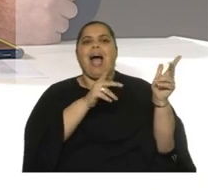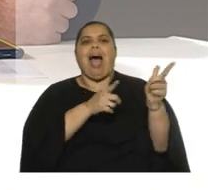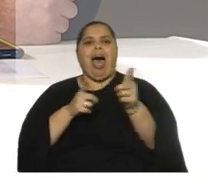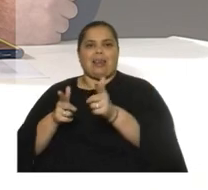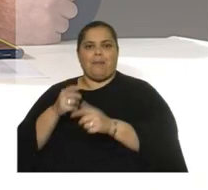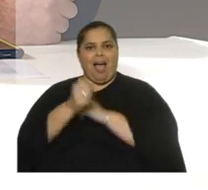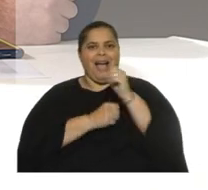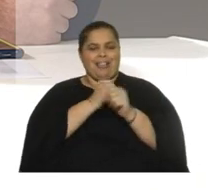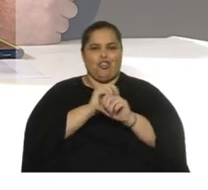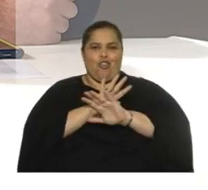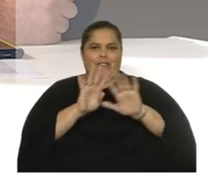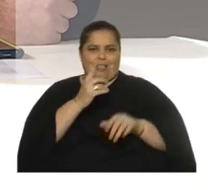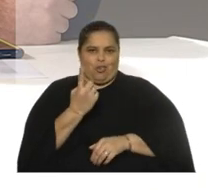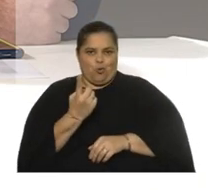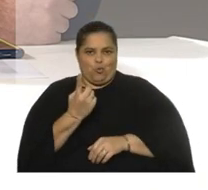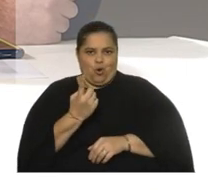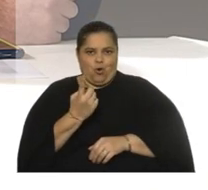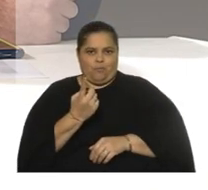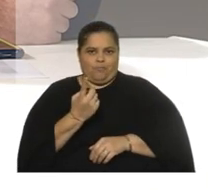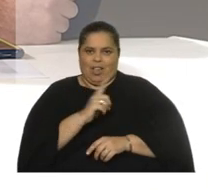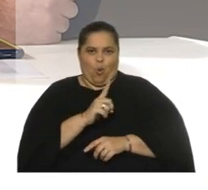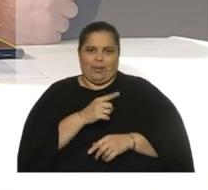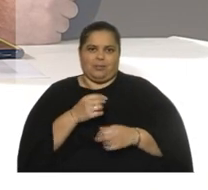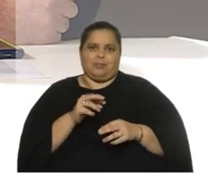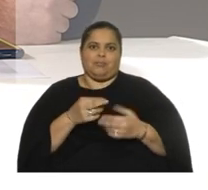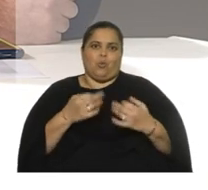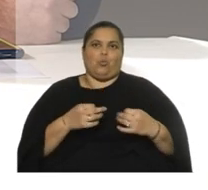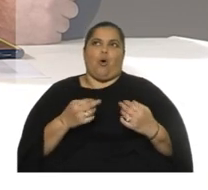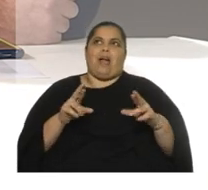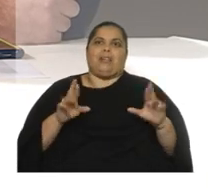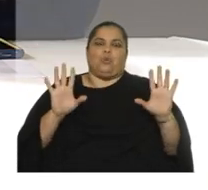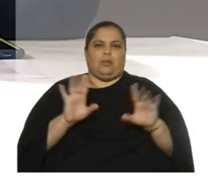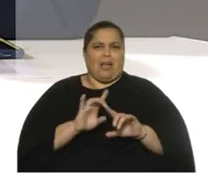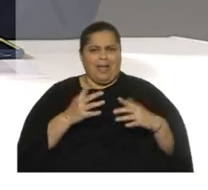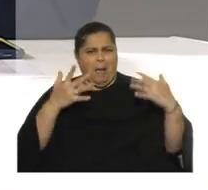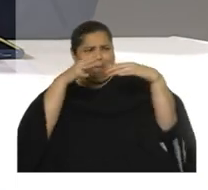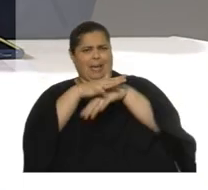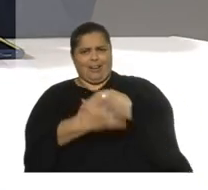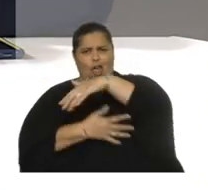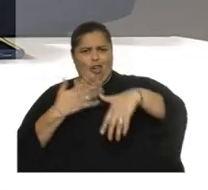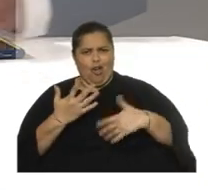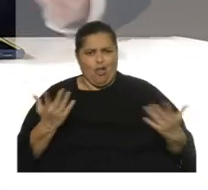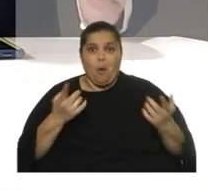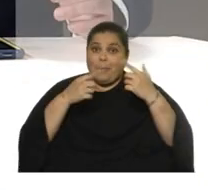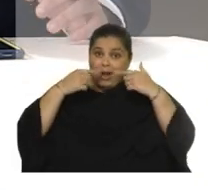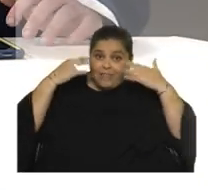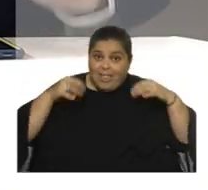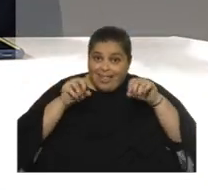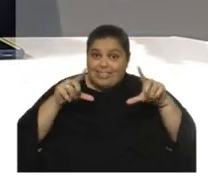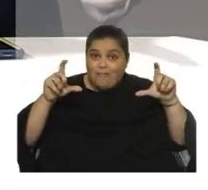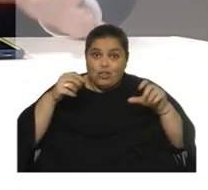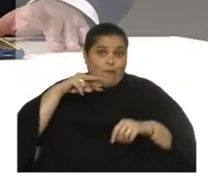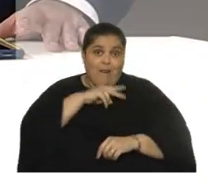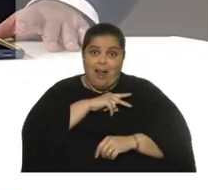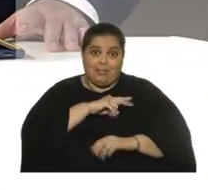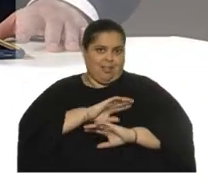91, y tiene, bueno, ahora lo vi. Parece que me explotó, lo cierto es que la foto esa era falsa. Bueno, yo Y